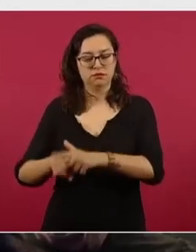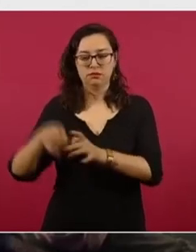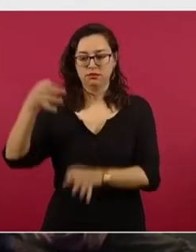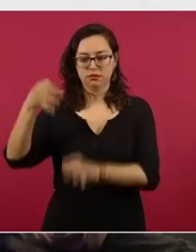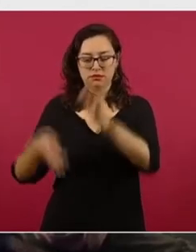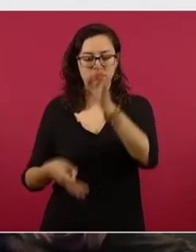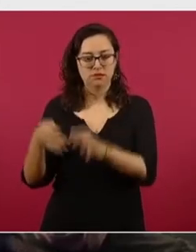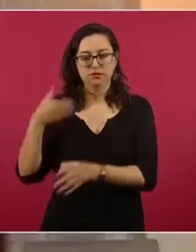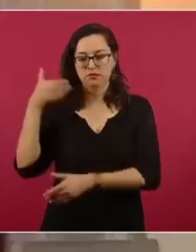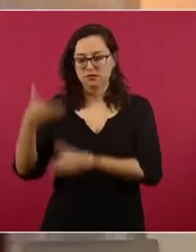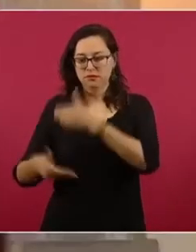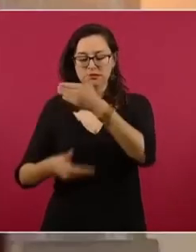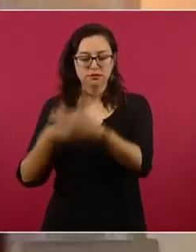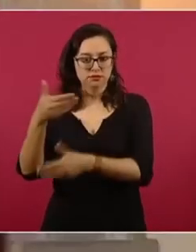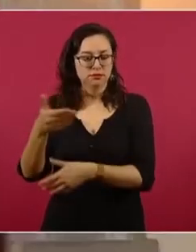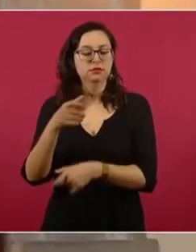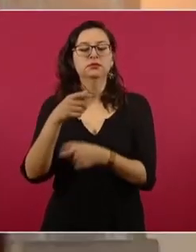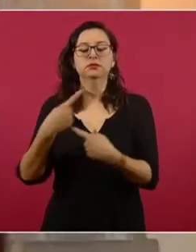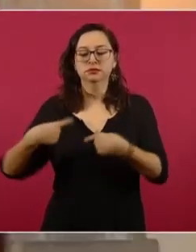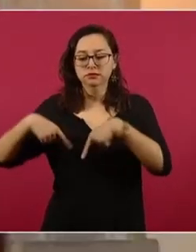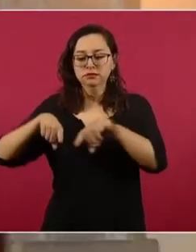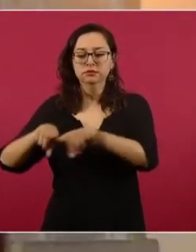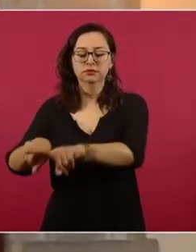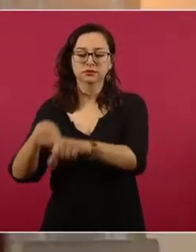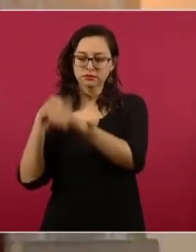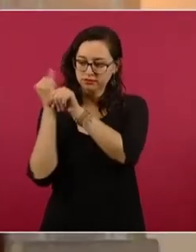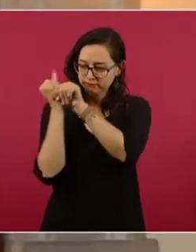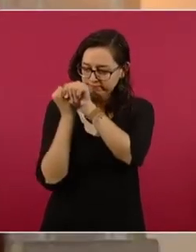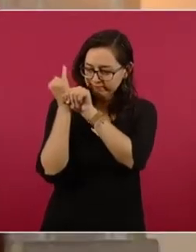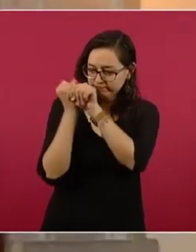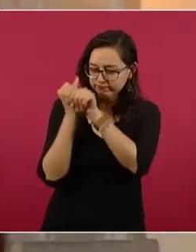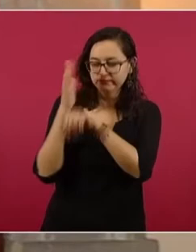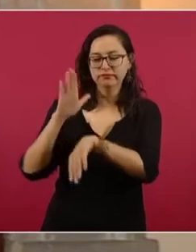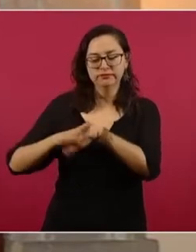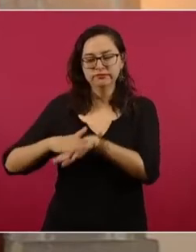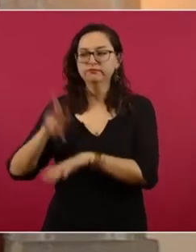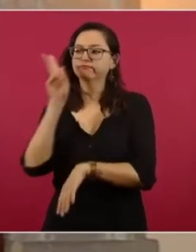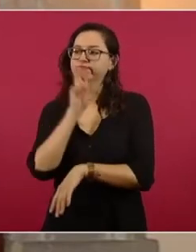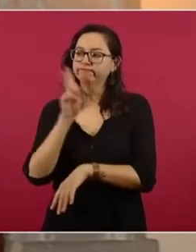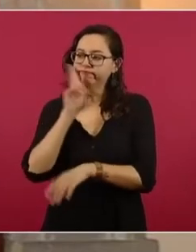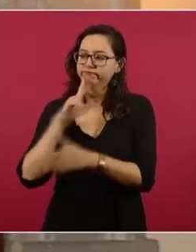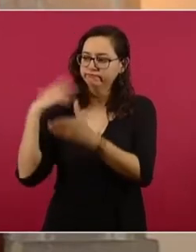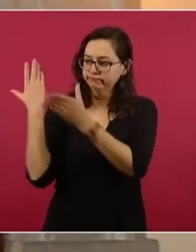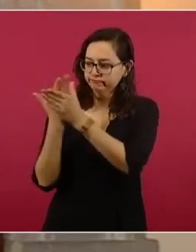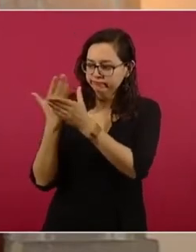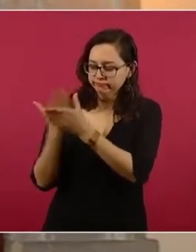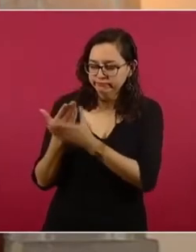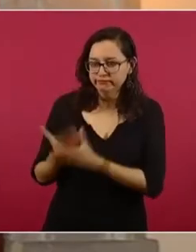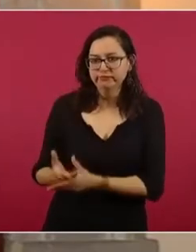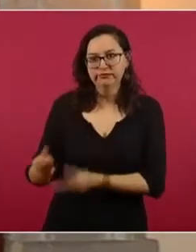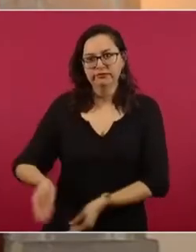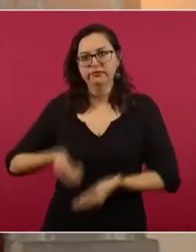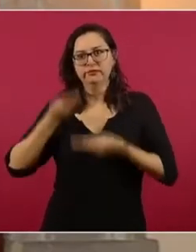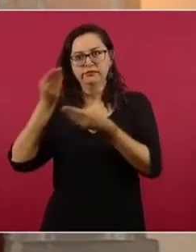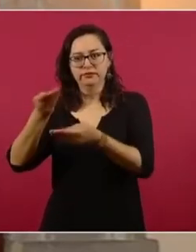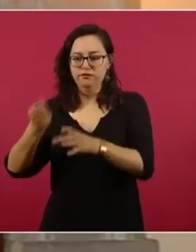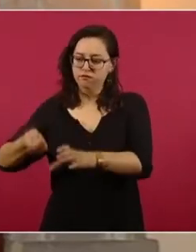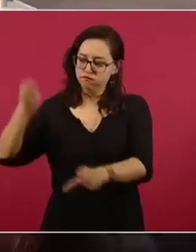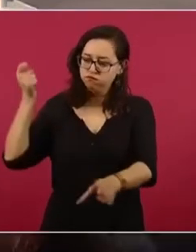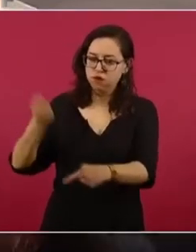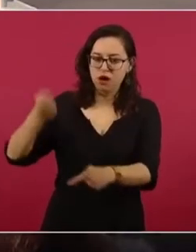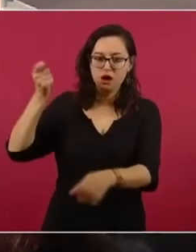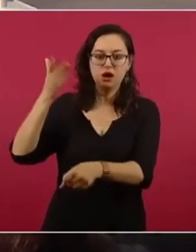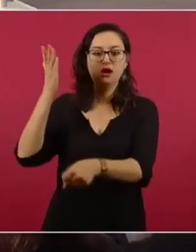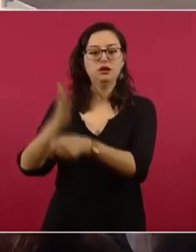rebusteciendo las investigaciones para obtener en su momento procesal las sentencias condenatorias conducentes.